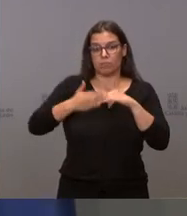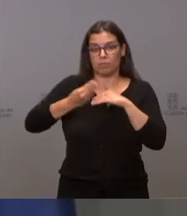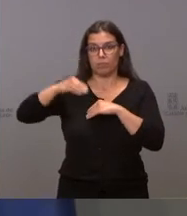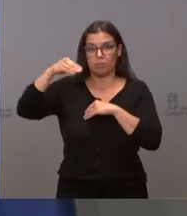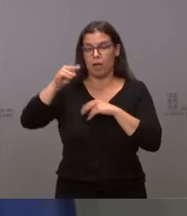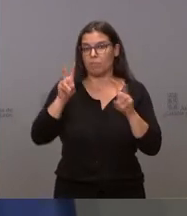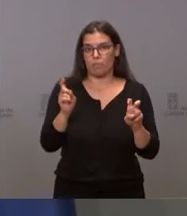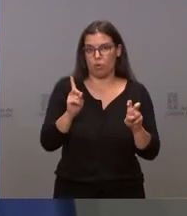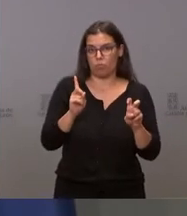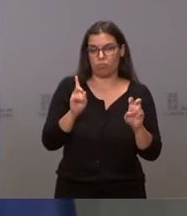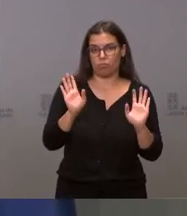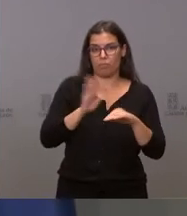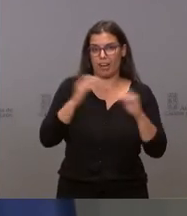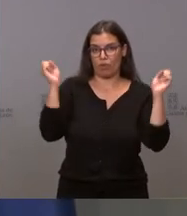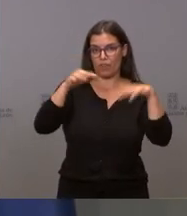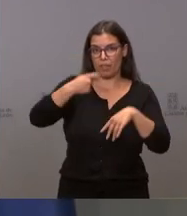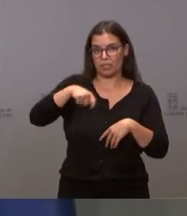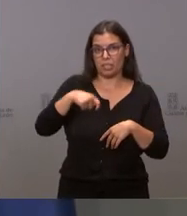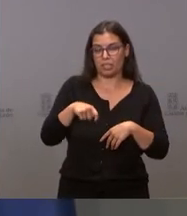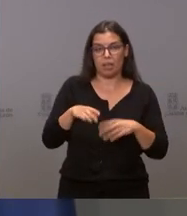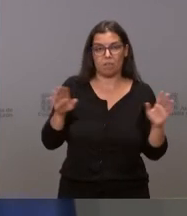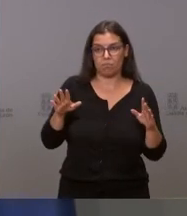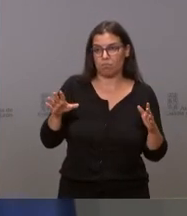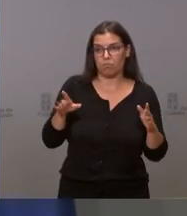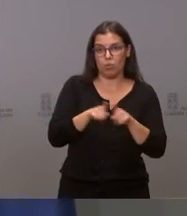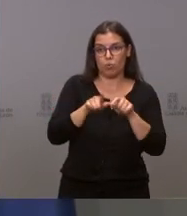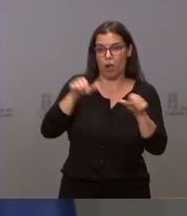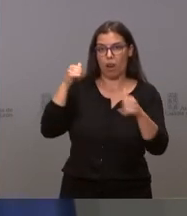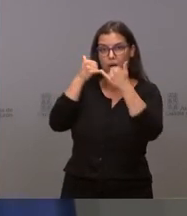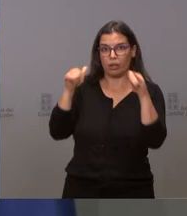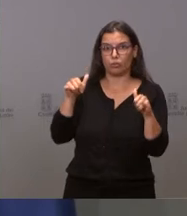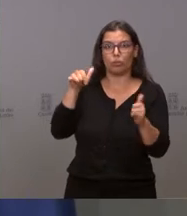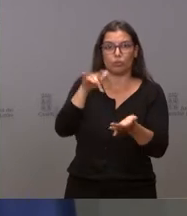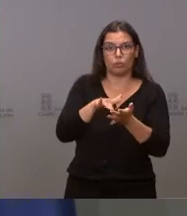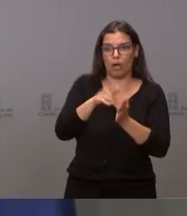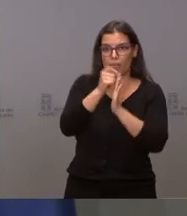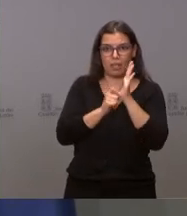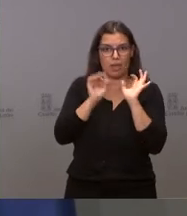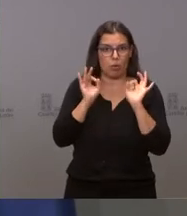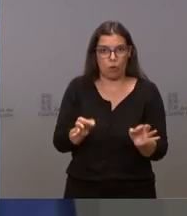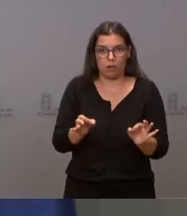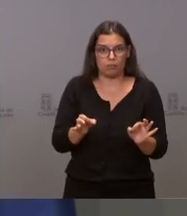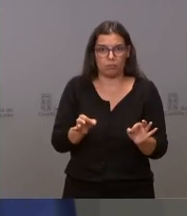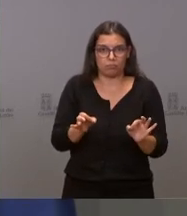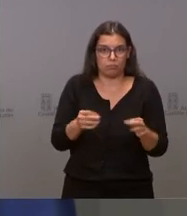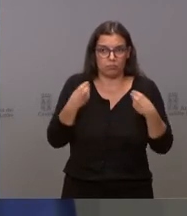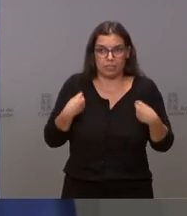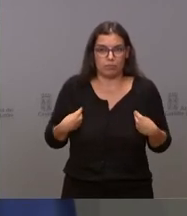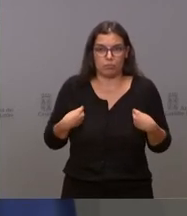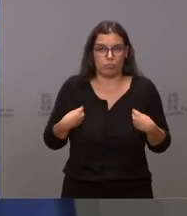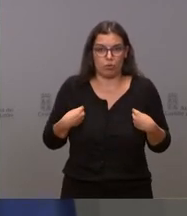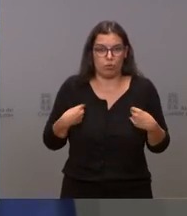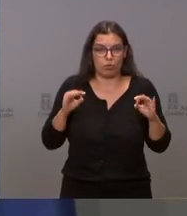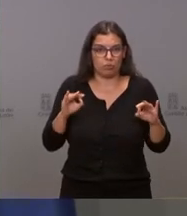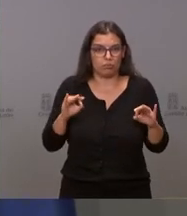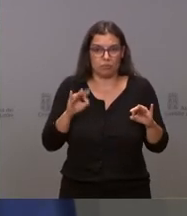en principio no. En la conferencia, como todos nuestros actos, tendrán las restricciones que son propias y que